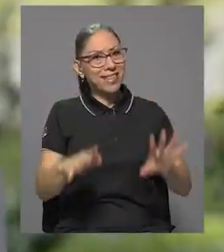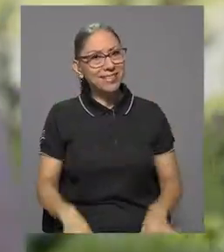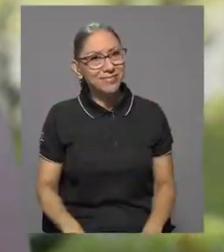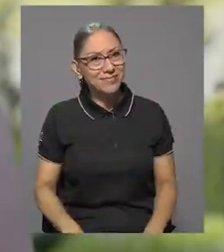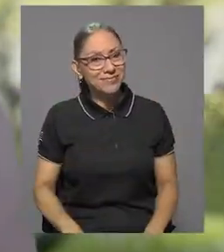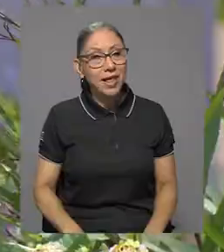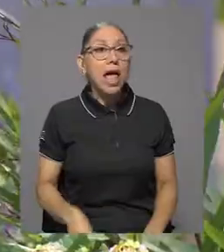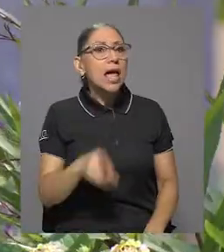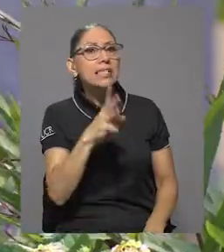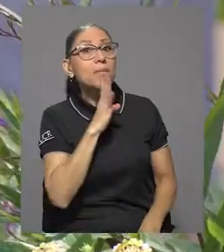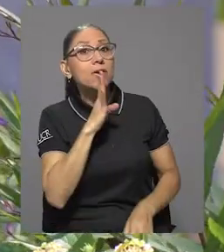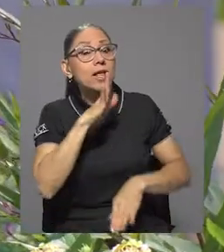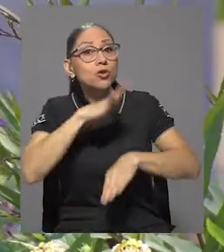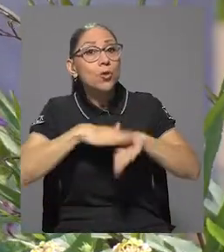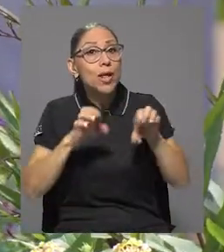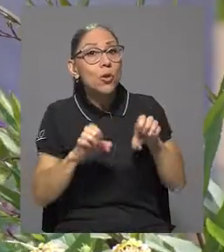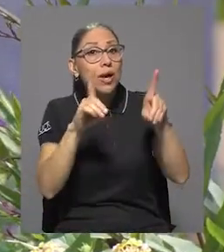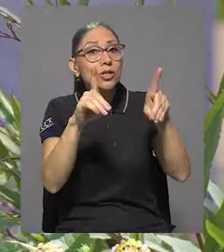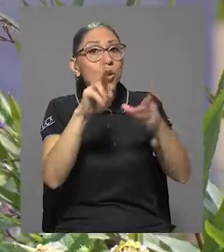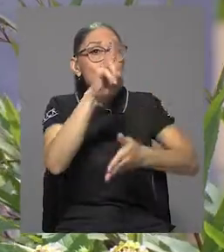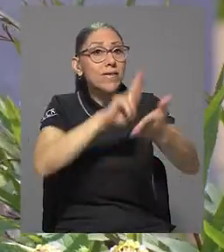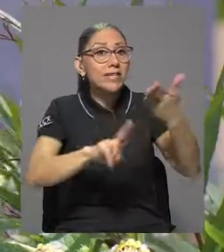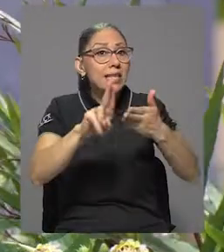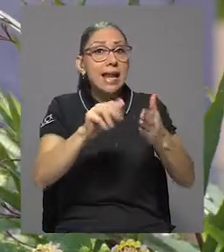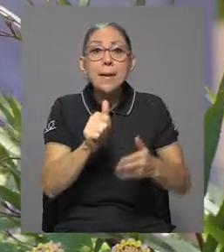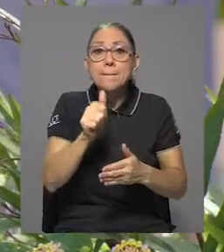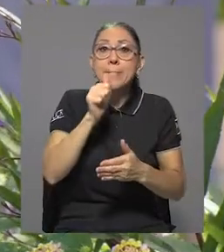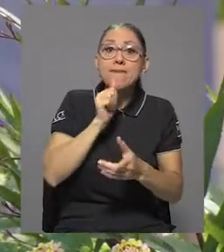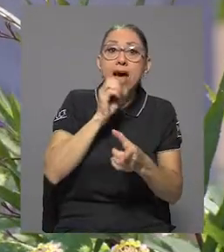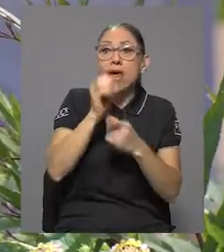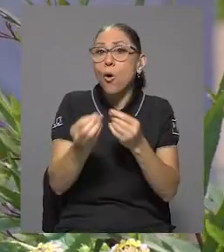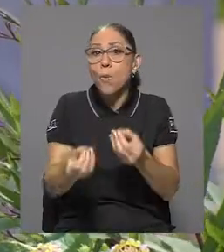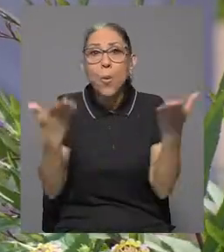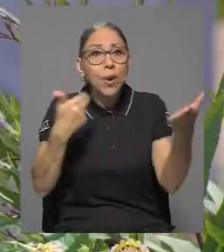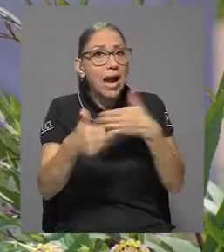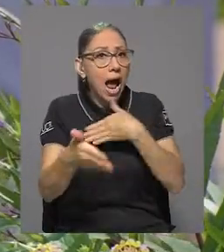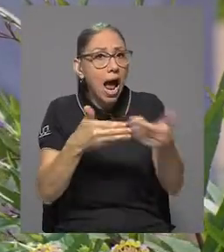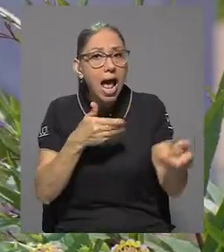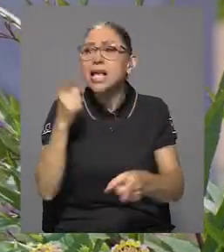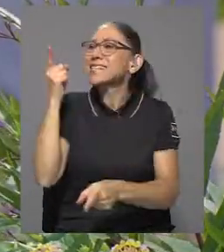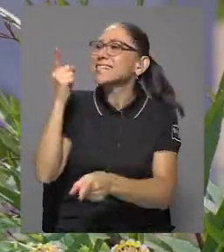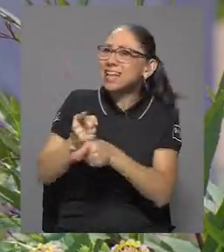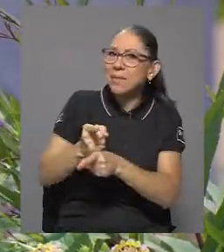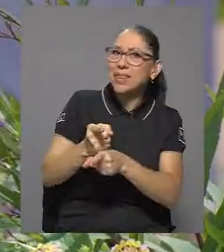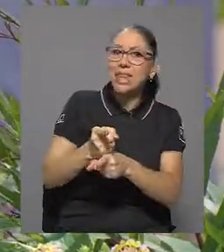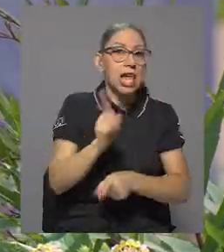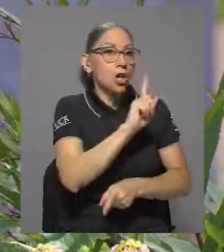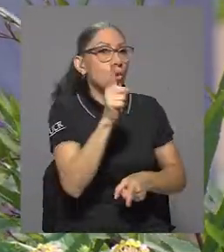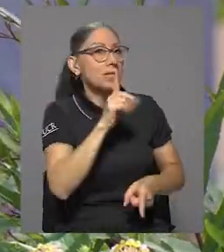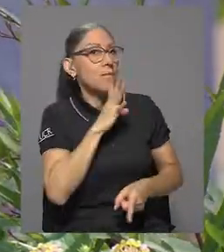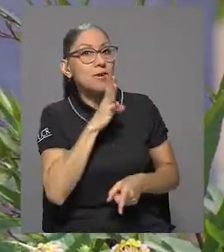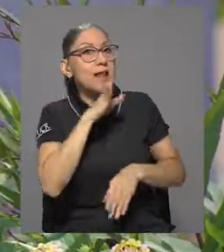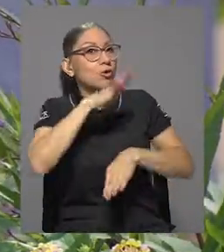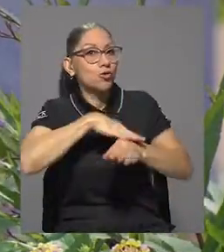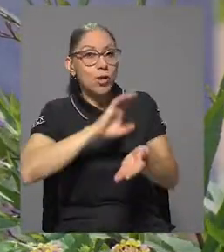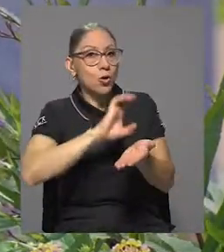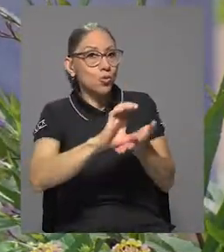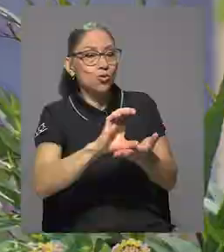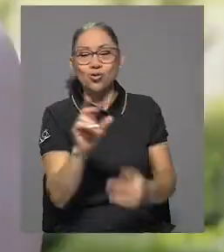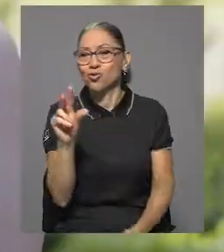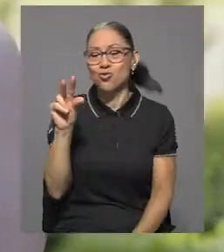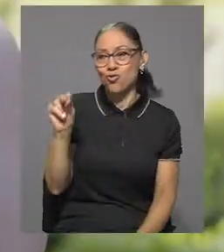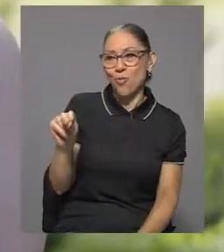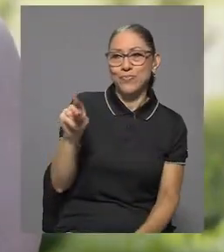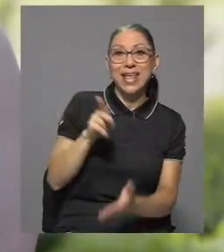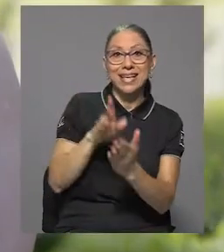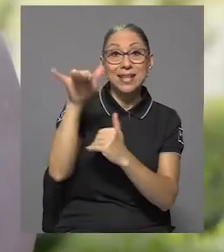tenemos una interacción diferente. educación universitaria ya sea privada o pública, para tenerlo claro. Exactamente, María. Lo vuelvo a reiterar, no estamos hablando de